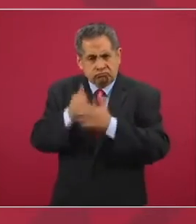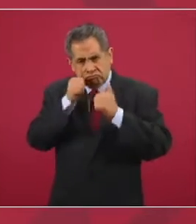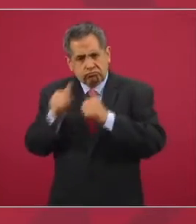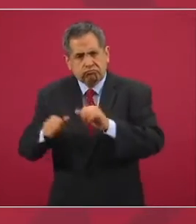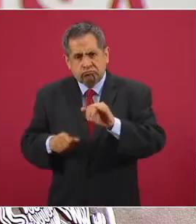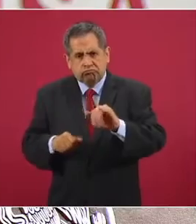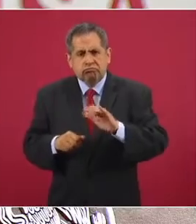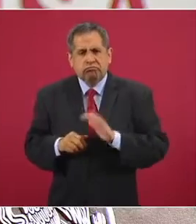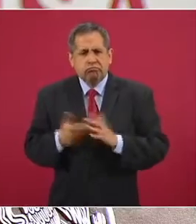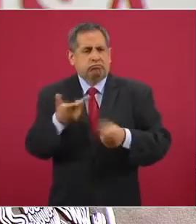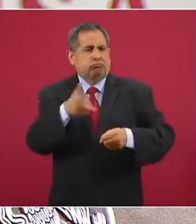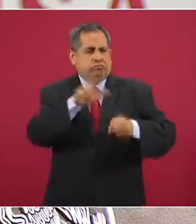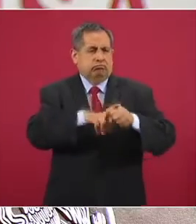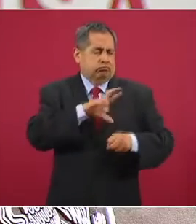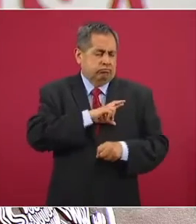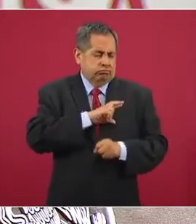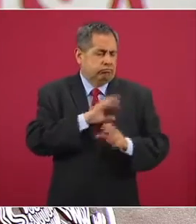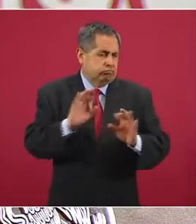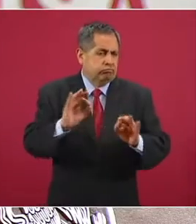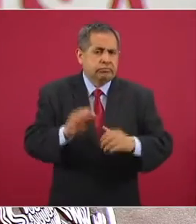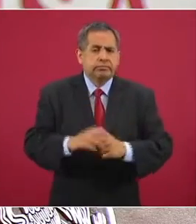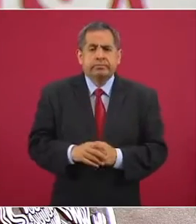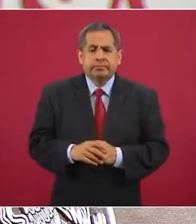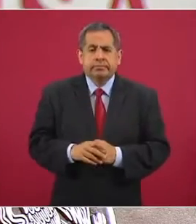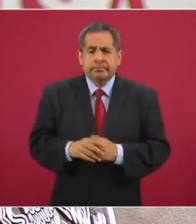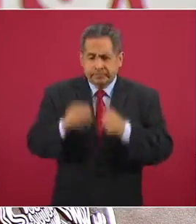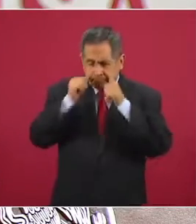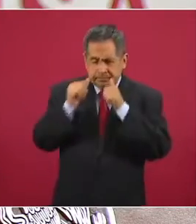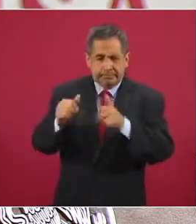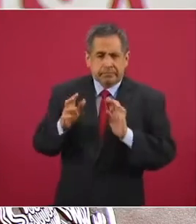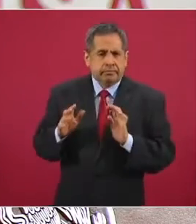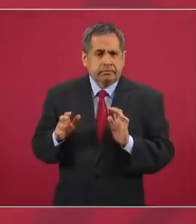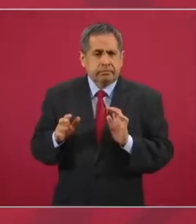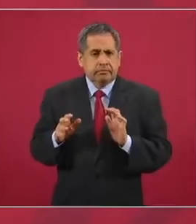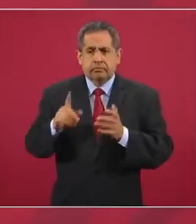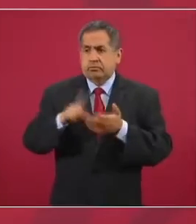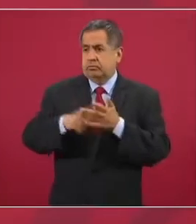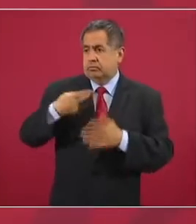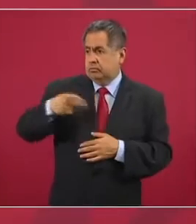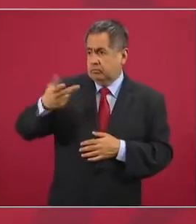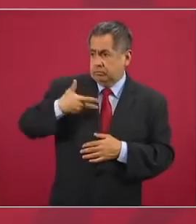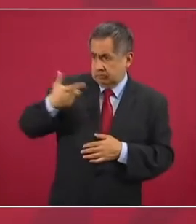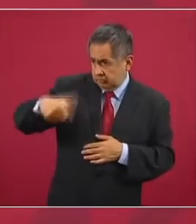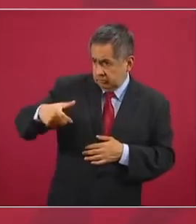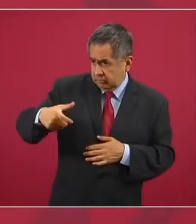me refiero a hospitales privados, que atienden a gente que tiene para pagar.